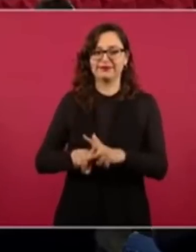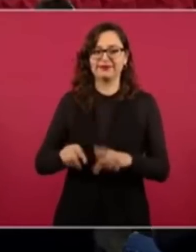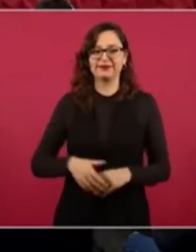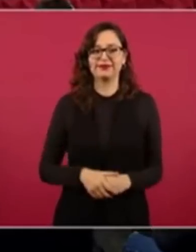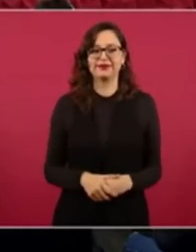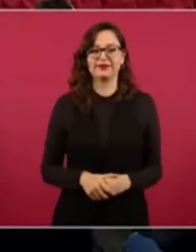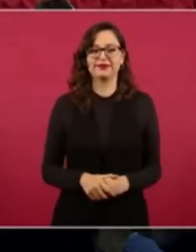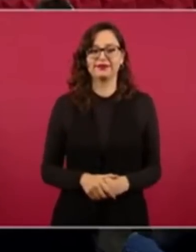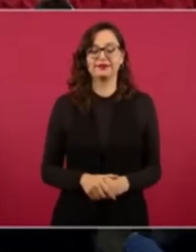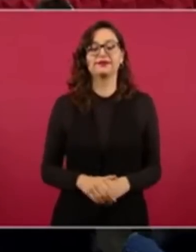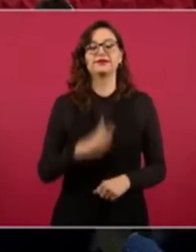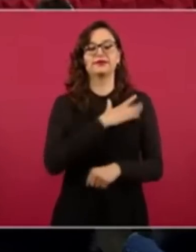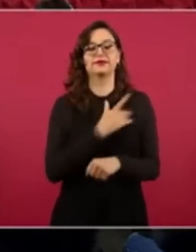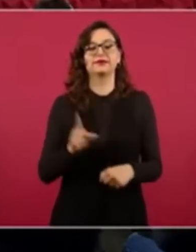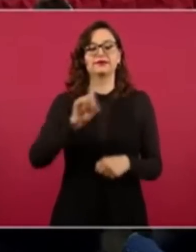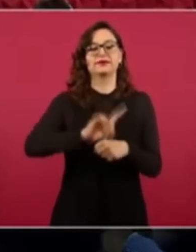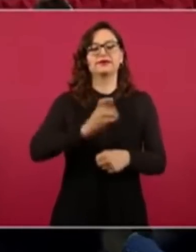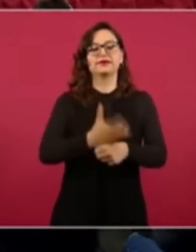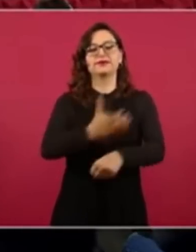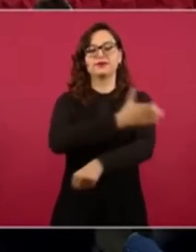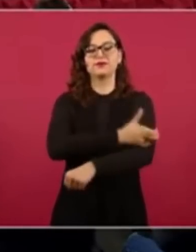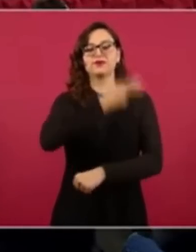Buenos días, compañeras, compañeros.